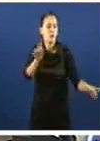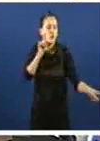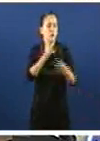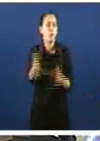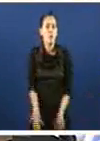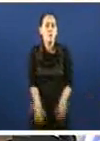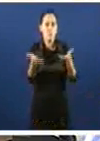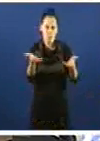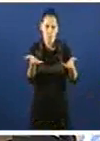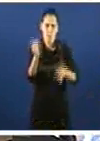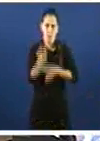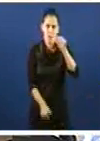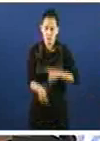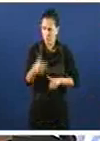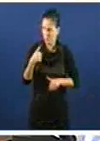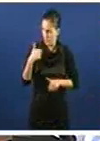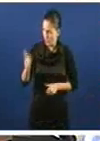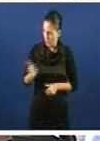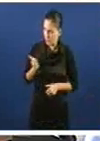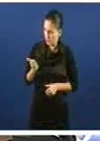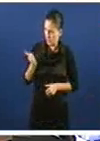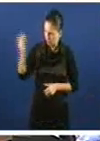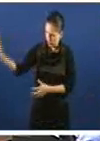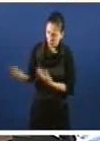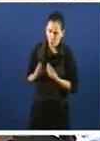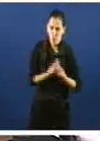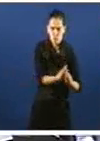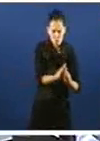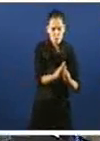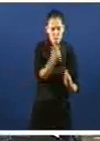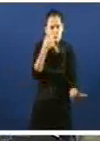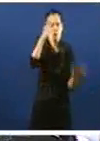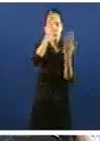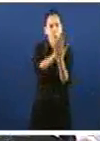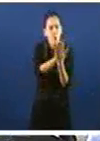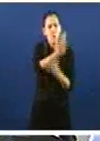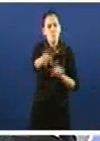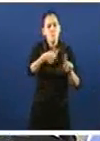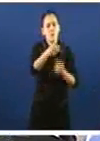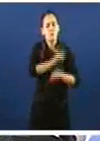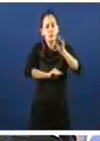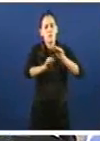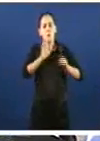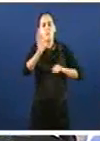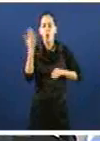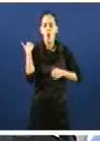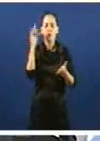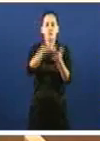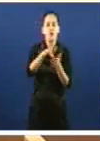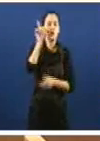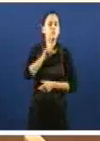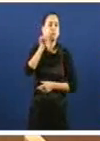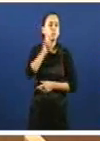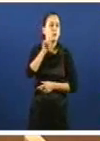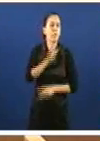novamente, de vir conmigo a miña comarca, dar a cara e rectificar despois de ter mentido sobre a